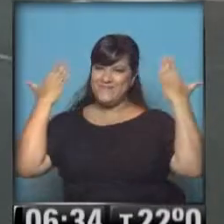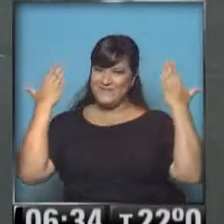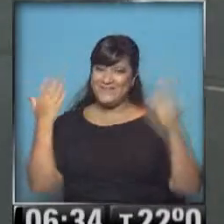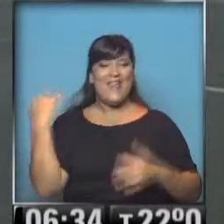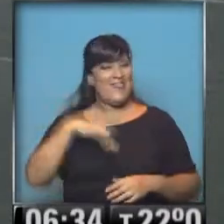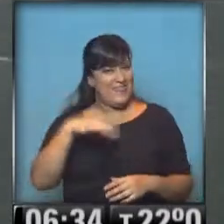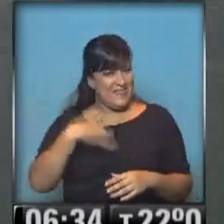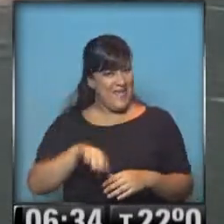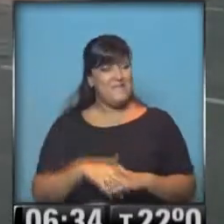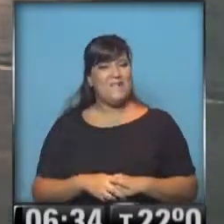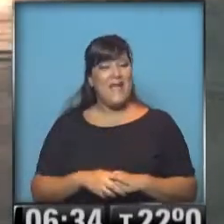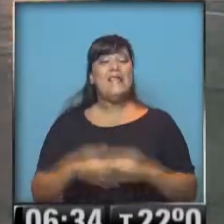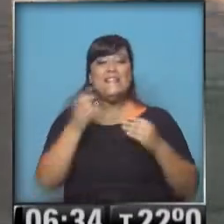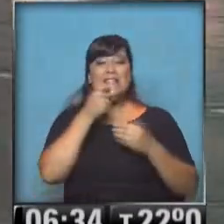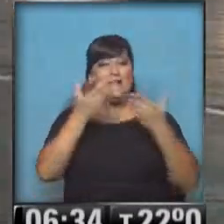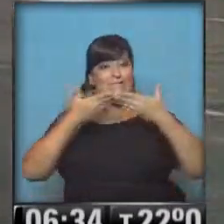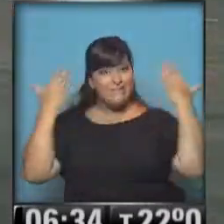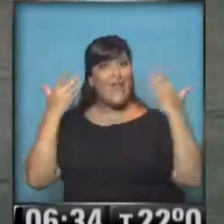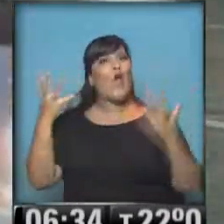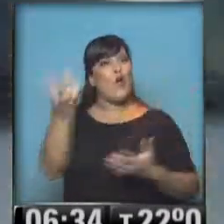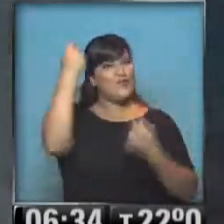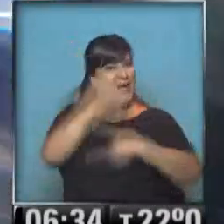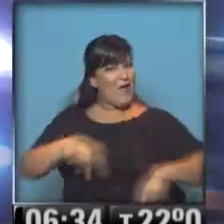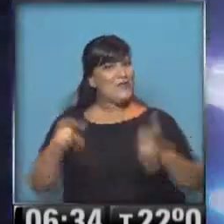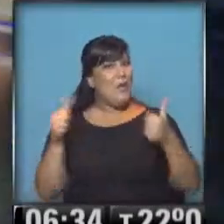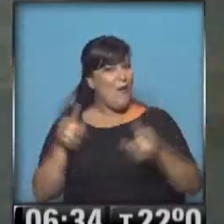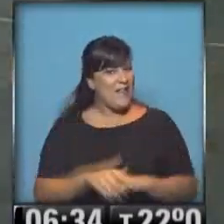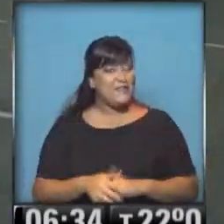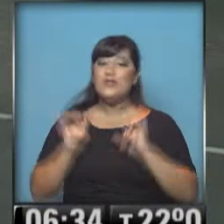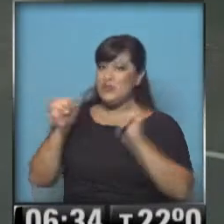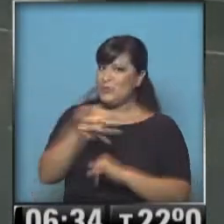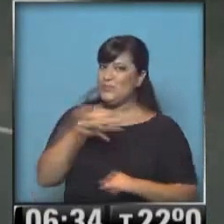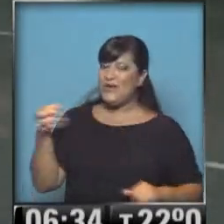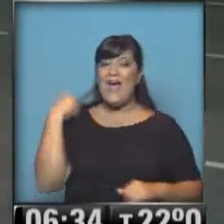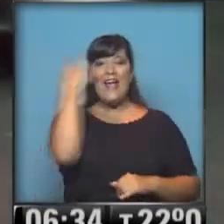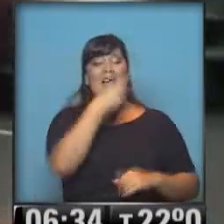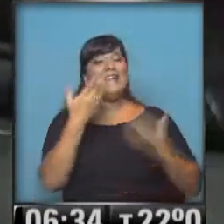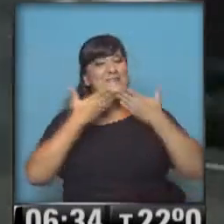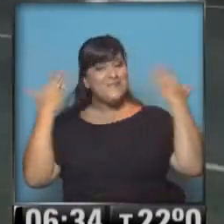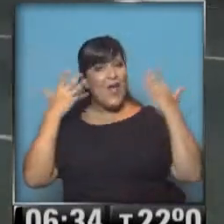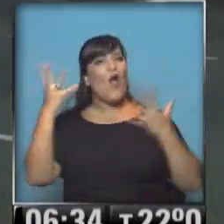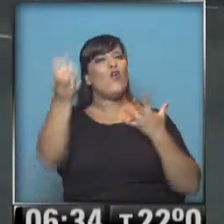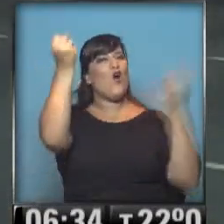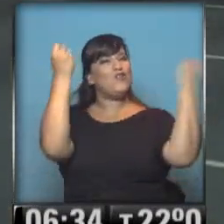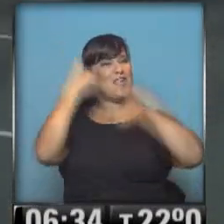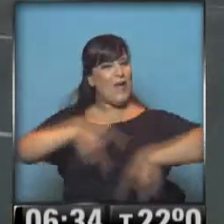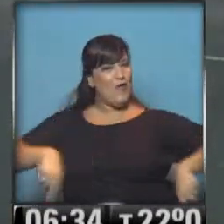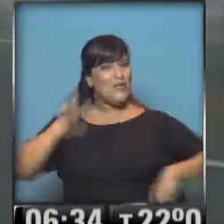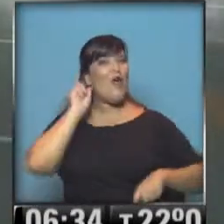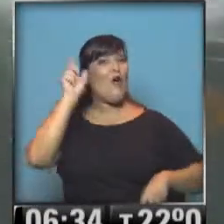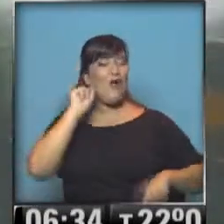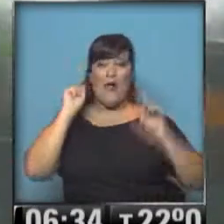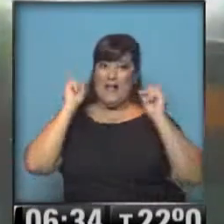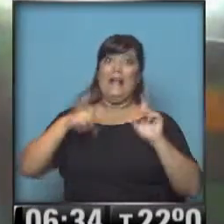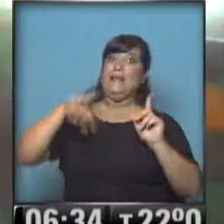sincera, se consiguen muchos beneficios, ¿es así, Gaby? Es así, sí. Con cara Con una sonrisita se consiguen mejores cosas. y más las